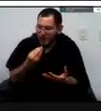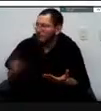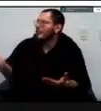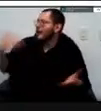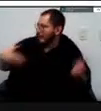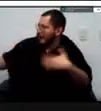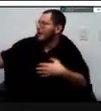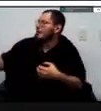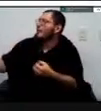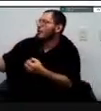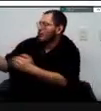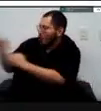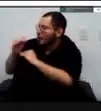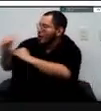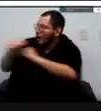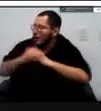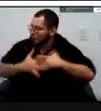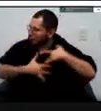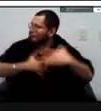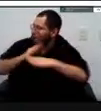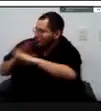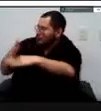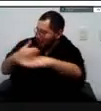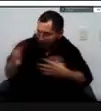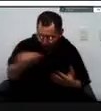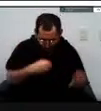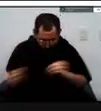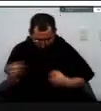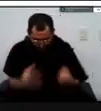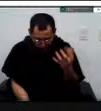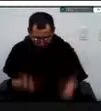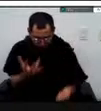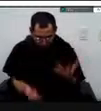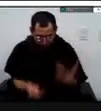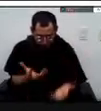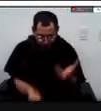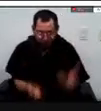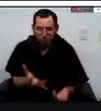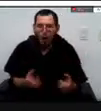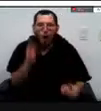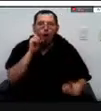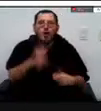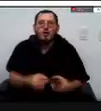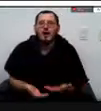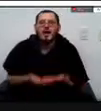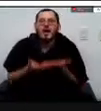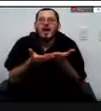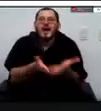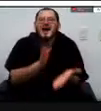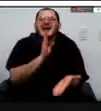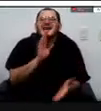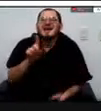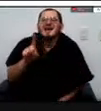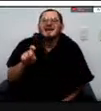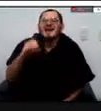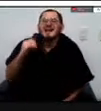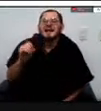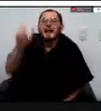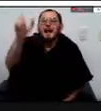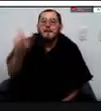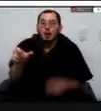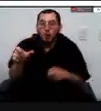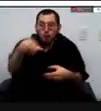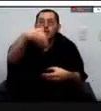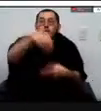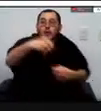cerca de 60 personas que estaban trabajando en la intervención se logró se logró armar un equipo de más o menos unas